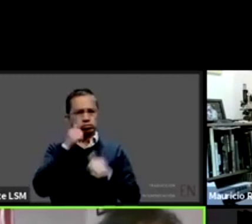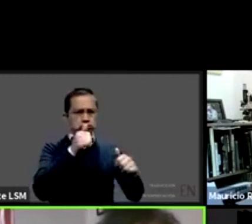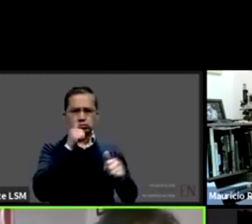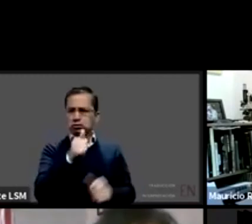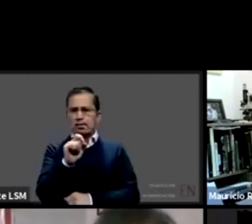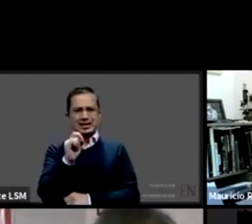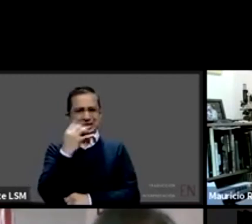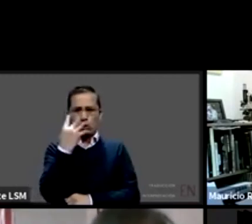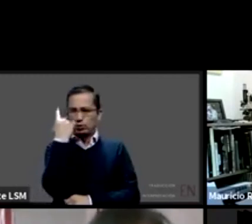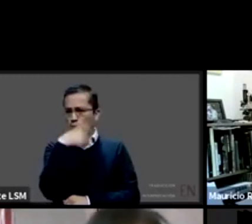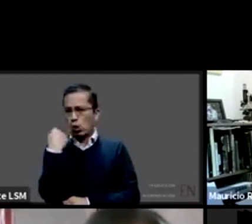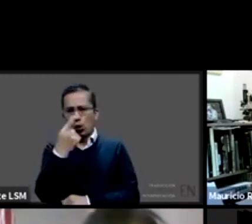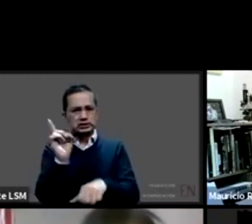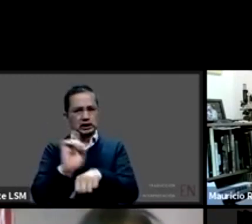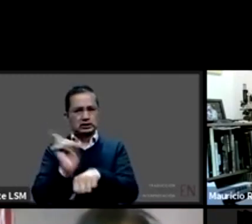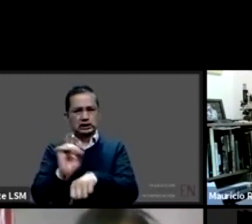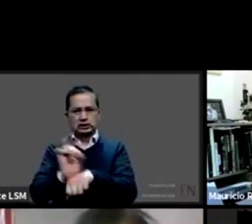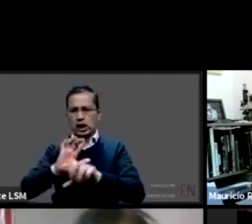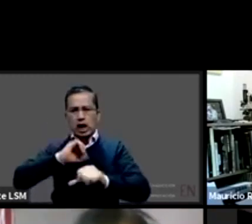Margarita ¿quieres agregar algo a esto?